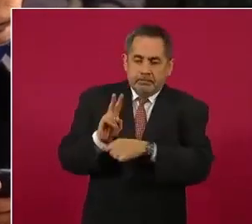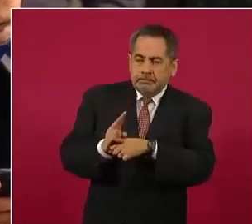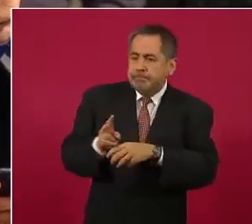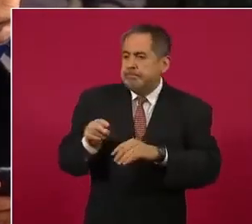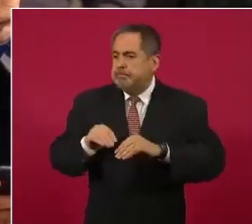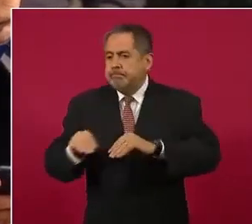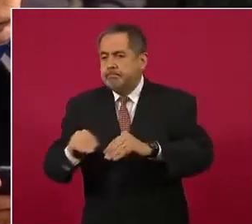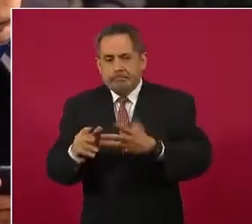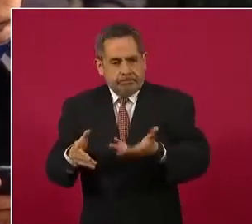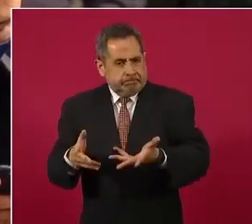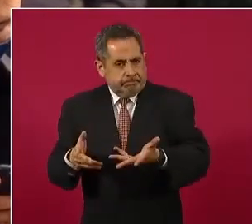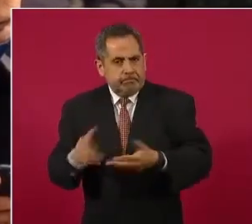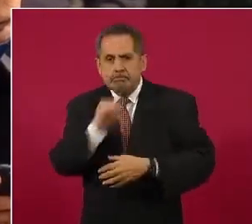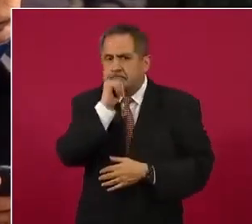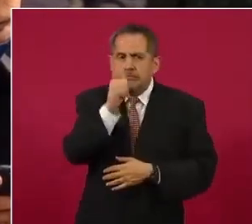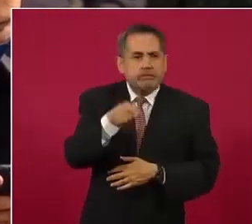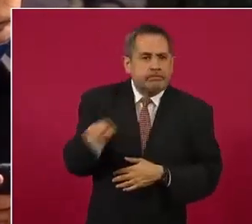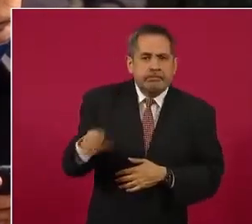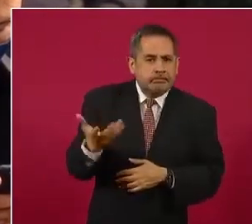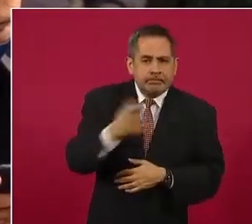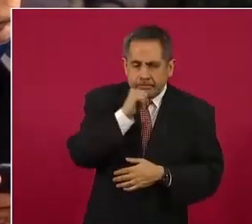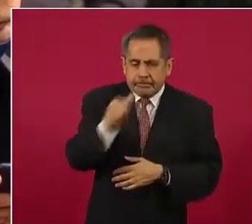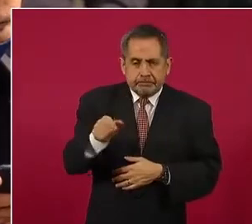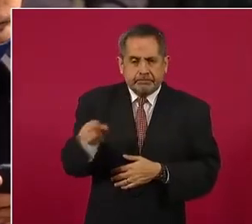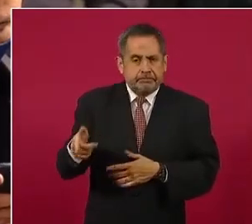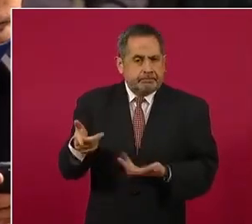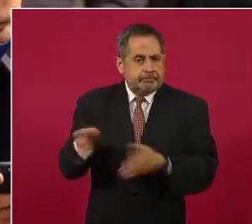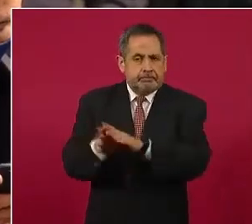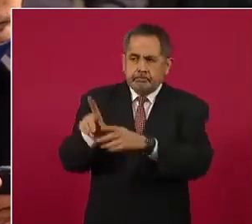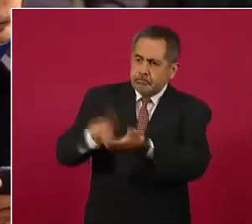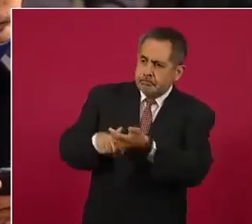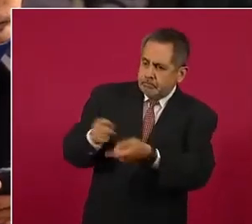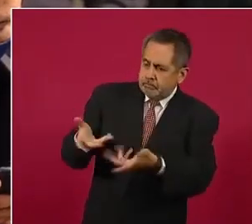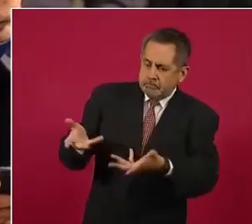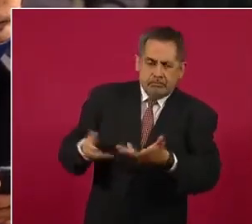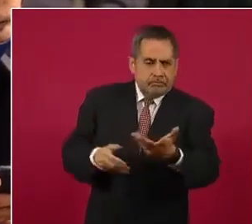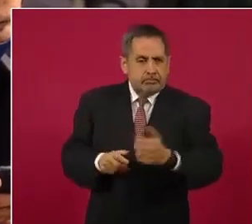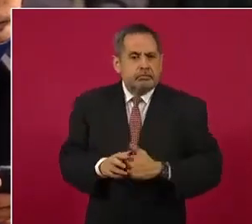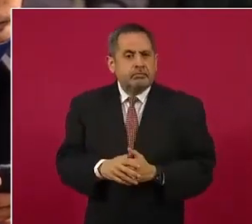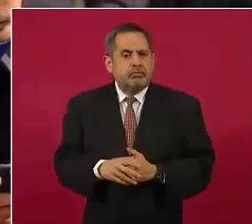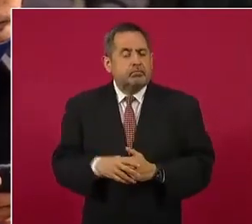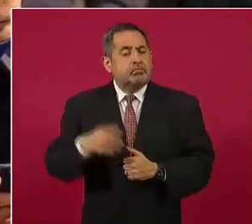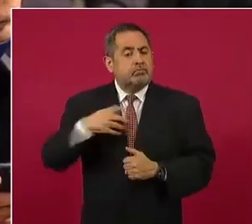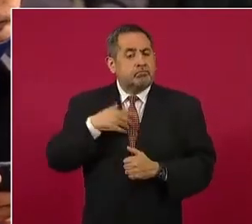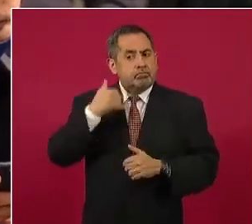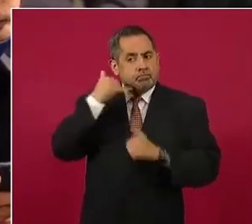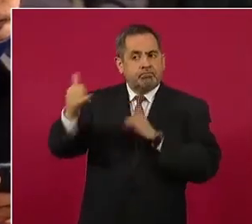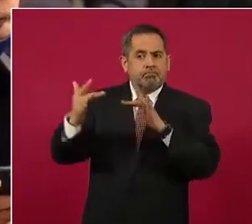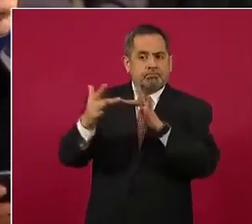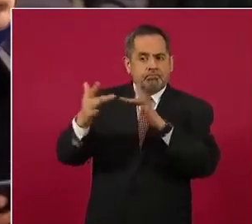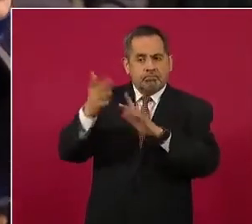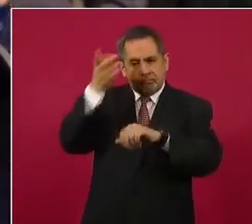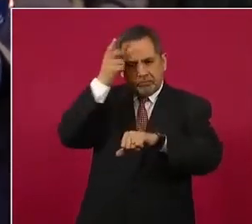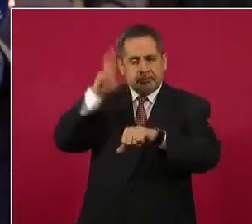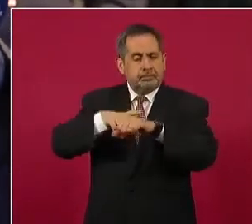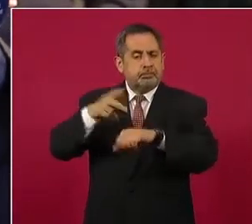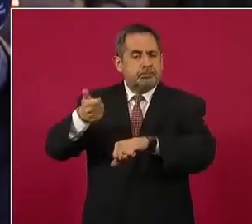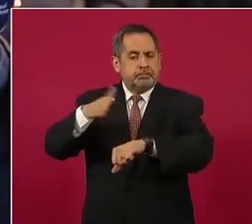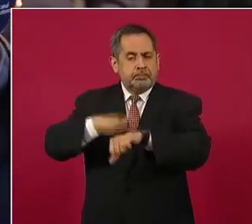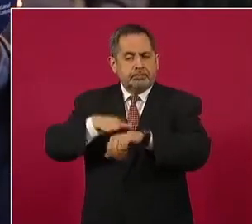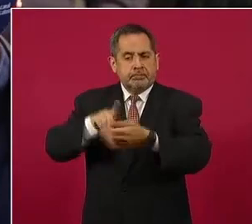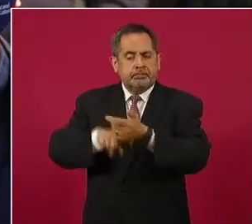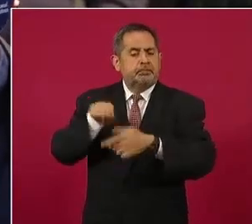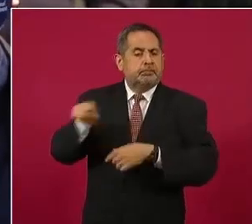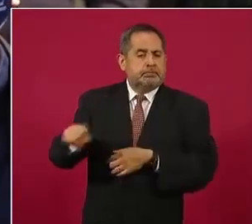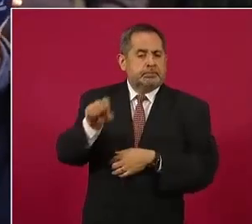operación de este ente. Hablamos con el director de administración de este